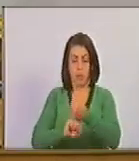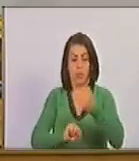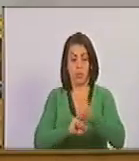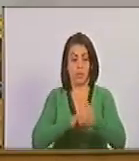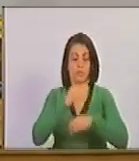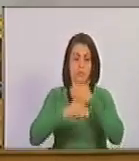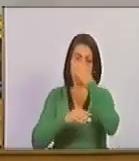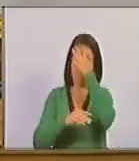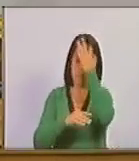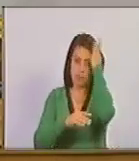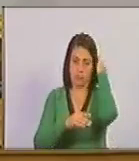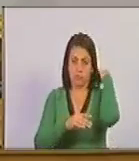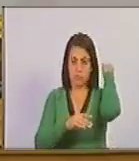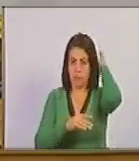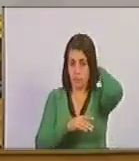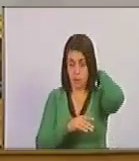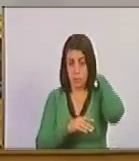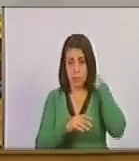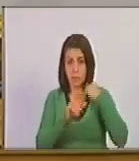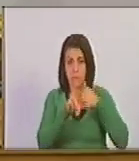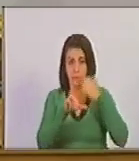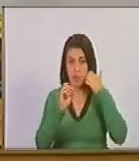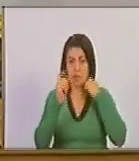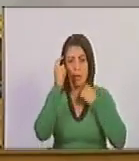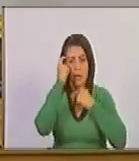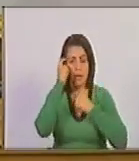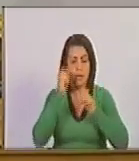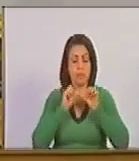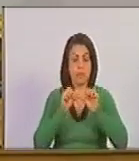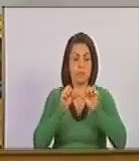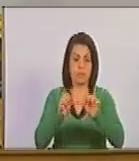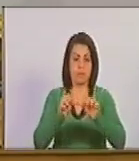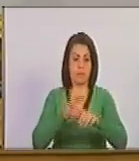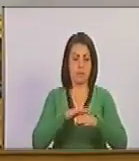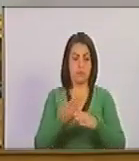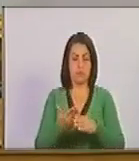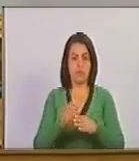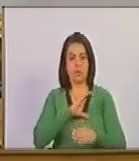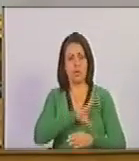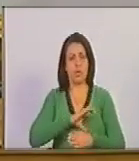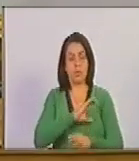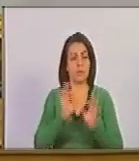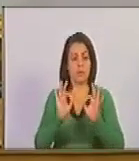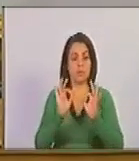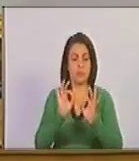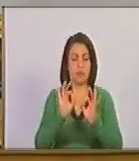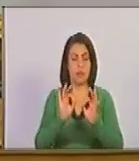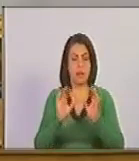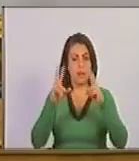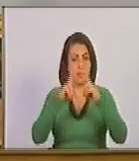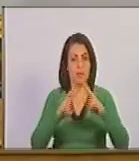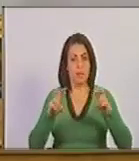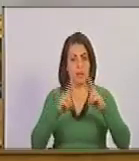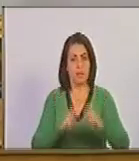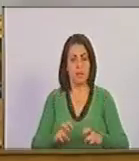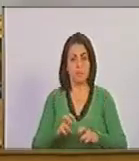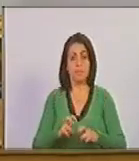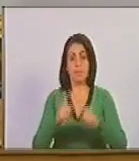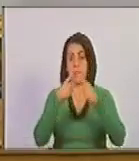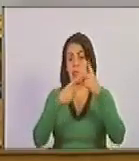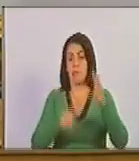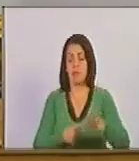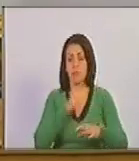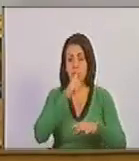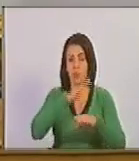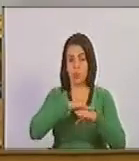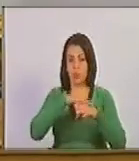proporcionar una prórroga de 30 días continuo a la comisión especial que investiga los crímenes derivados de la